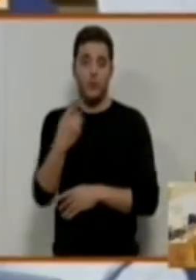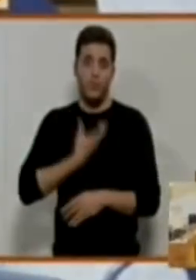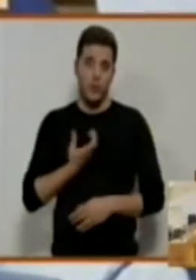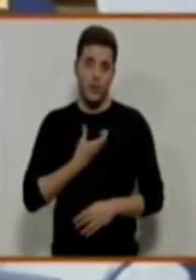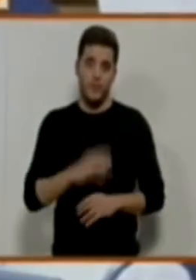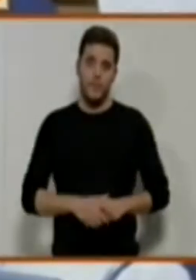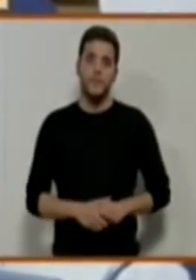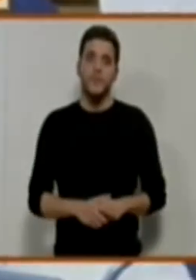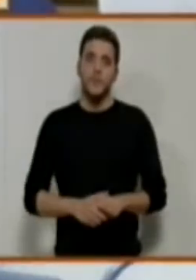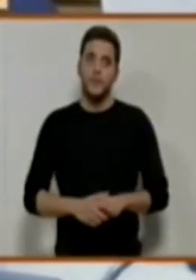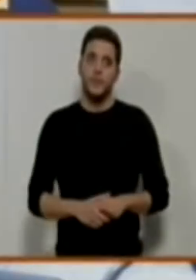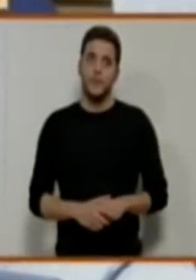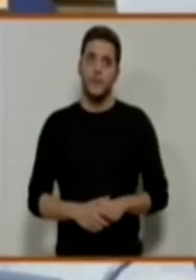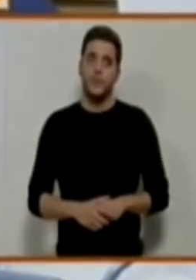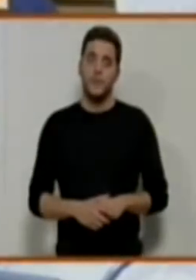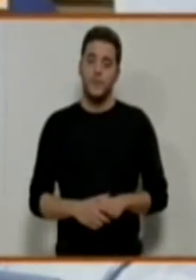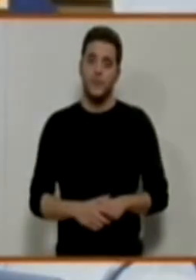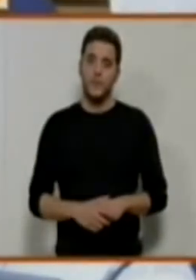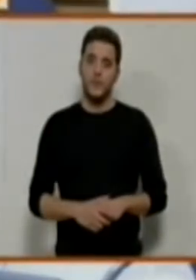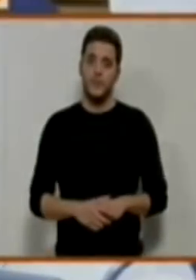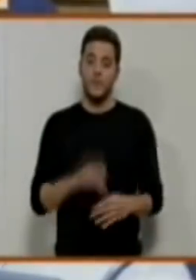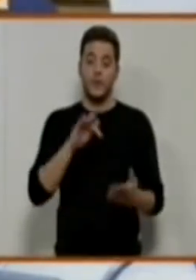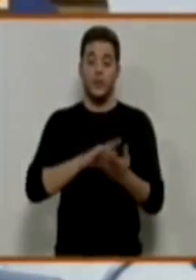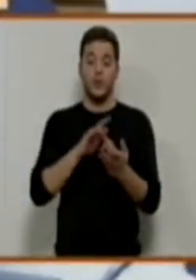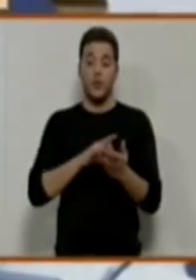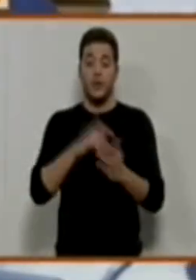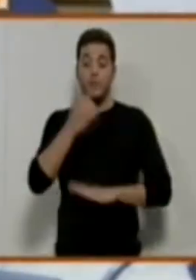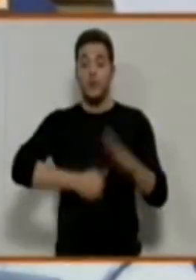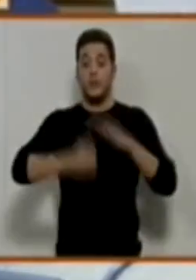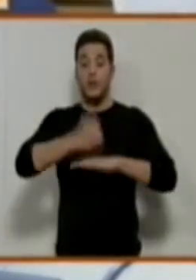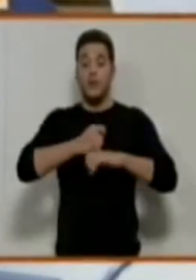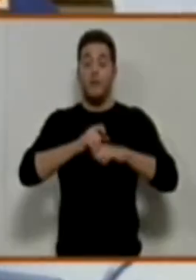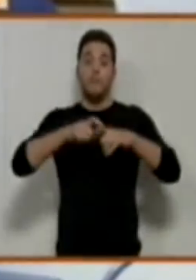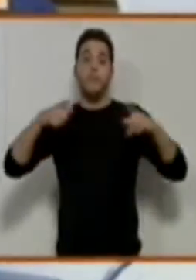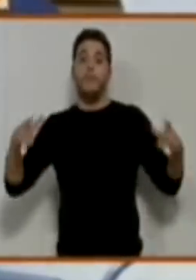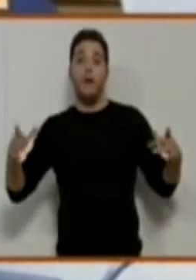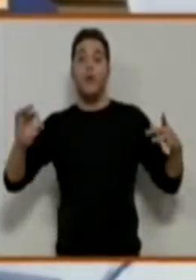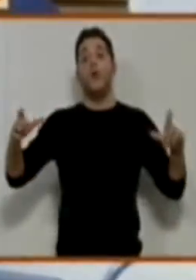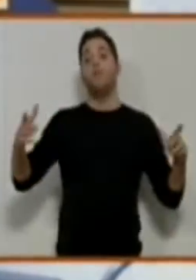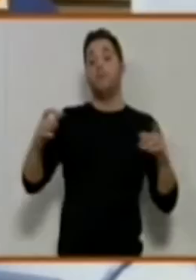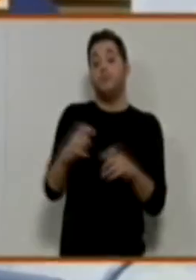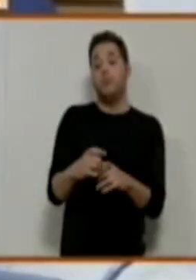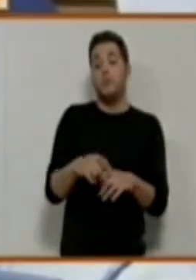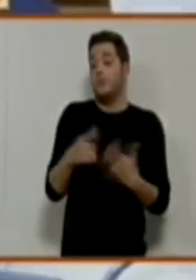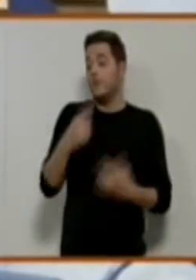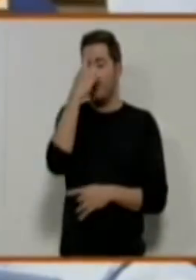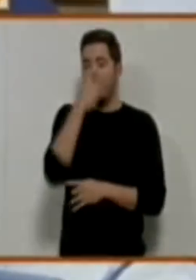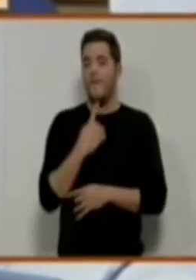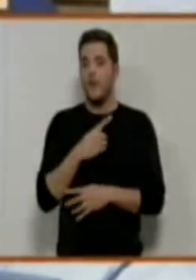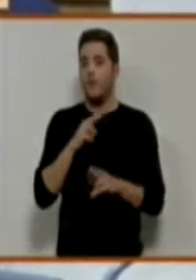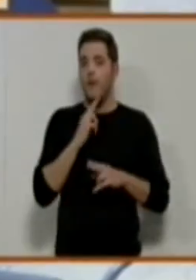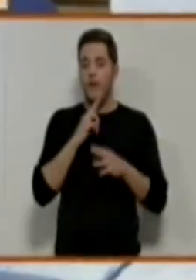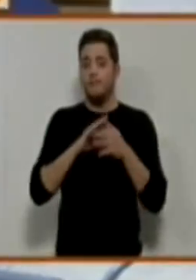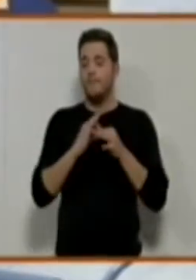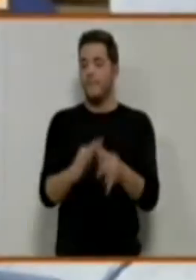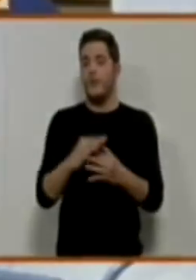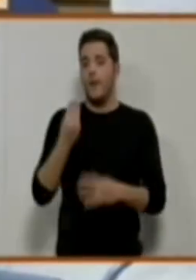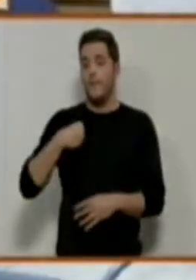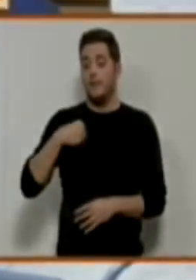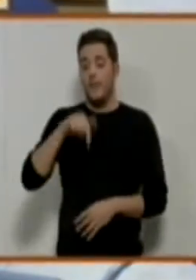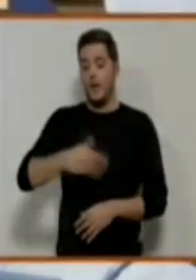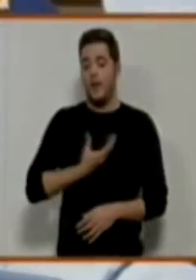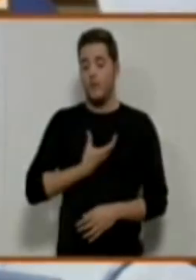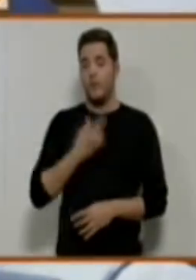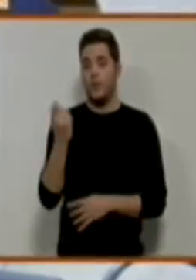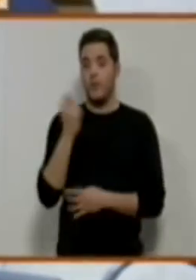En cuanto a la disminución o aumento del número de altos cargos, pues, como os decimos, no existe ninguna figura con esa denominación en el ayuntamiento.